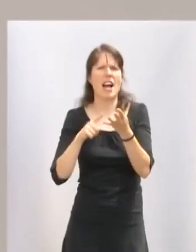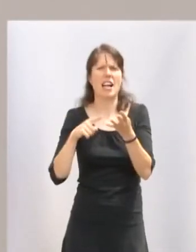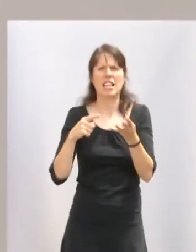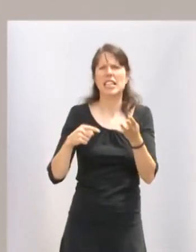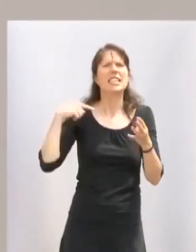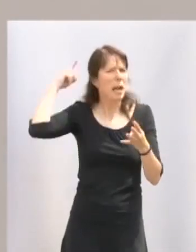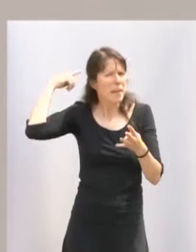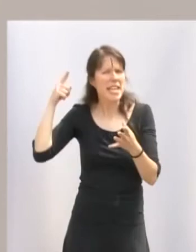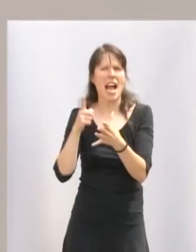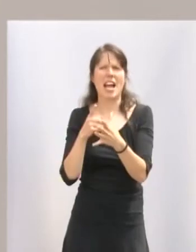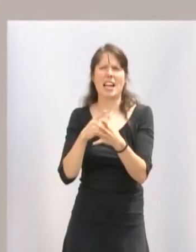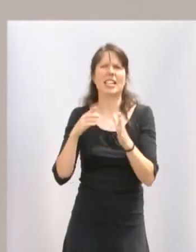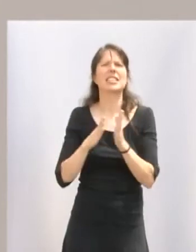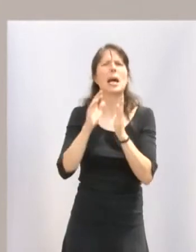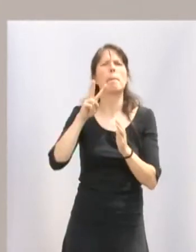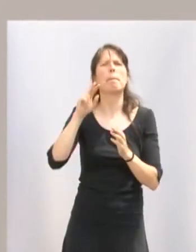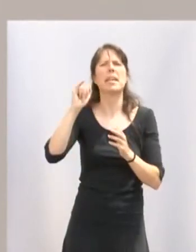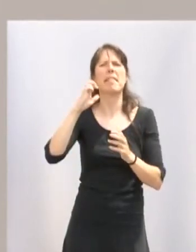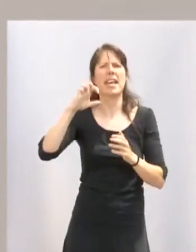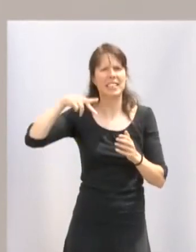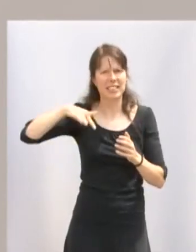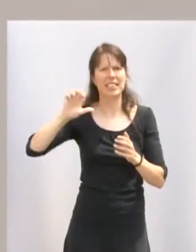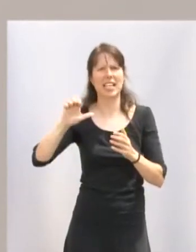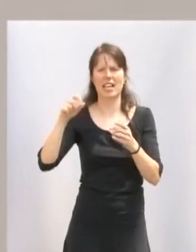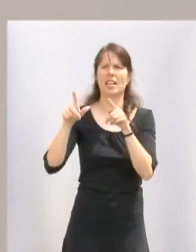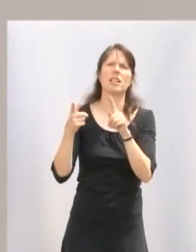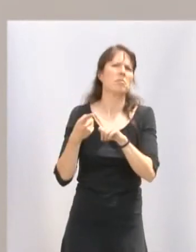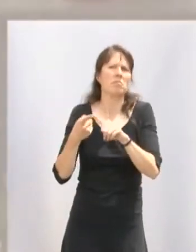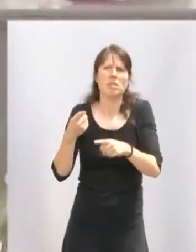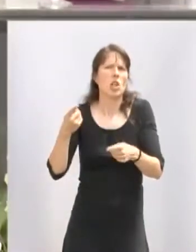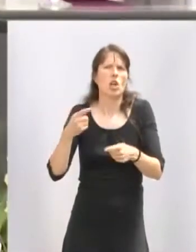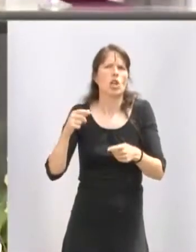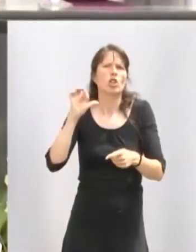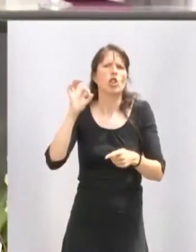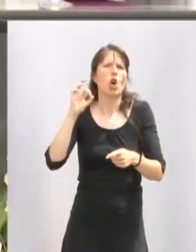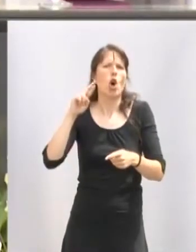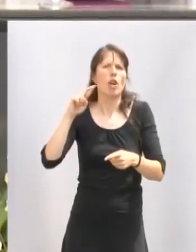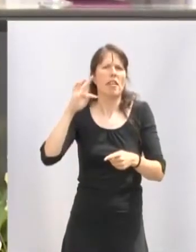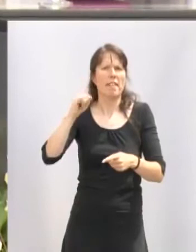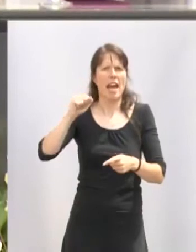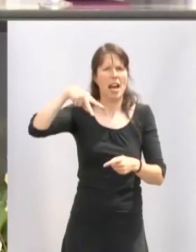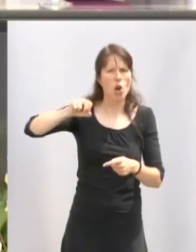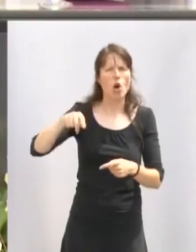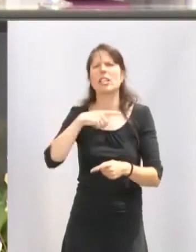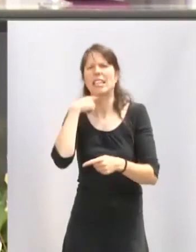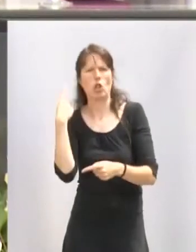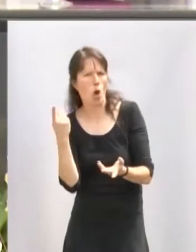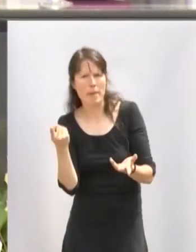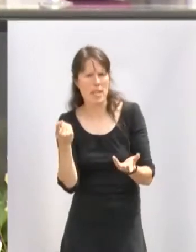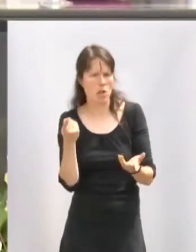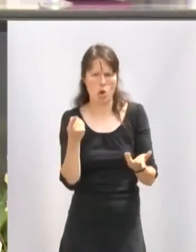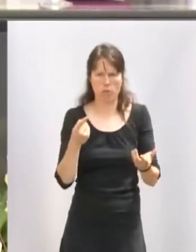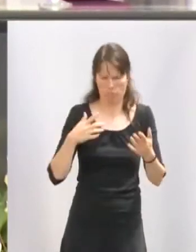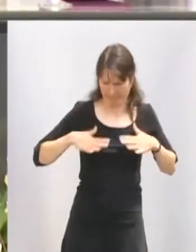Millán de la Cogolla, San Vicente de la Sonsierra, Briones, Sorzano o Santo Domingo de la Calzada, así como varios trajes de Cachivirrio